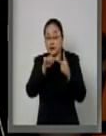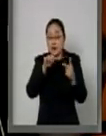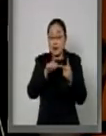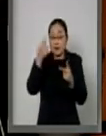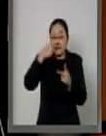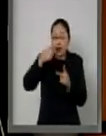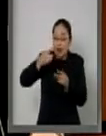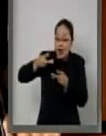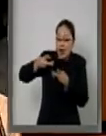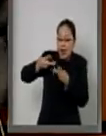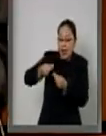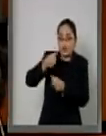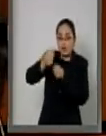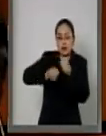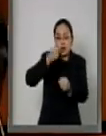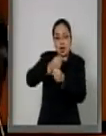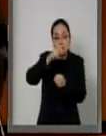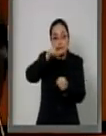ejercicio fiscal 2017.